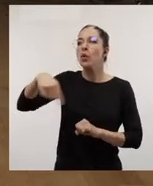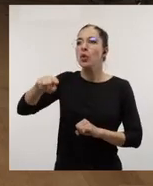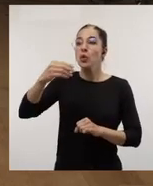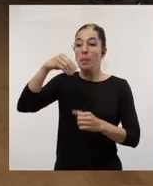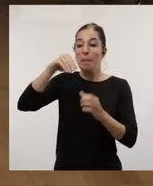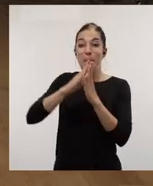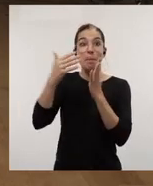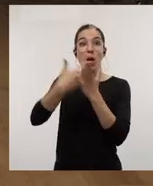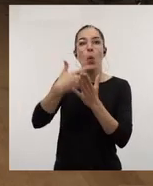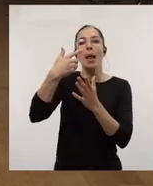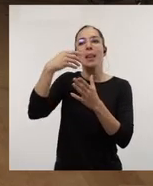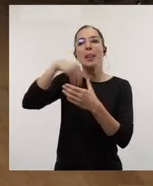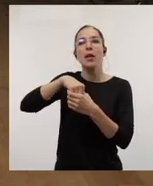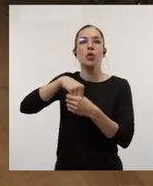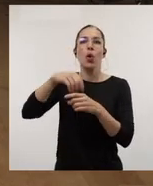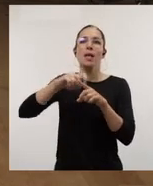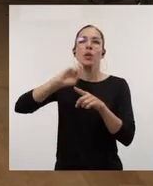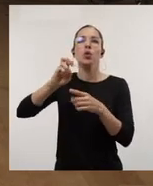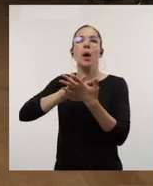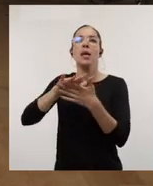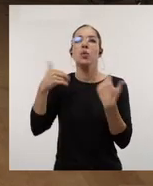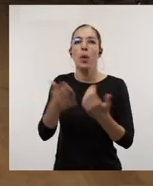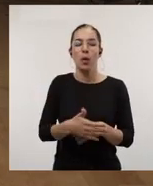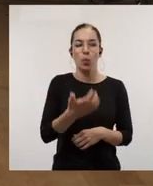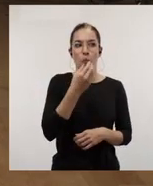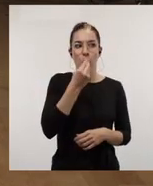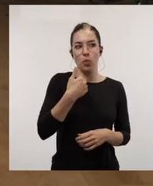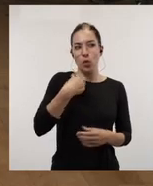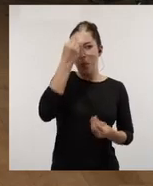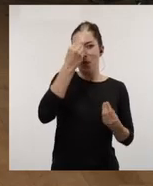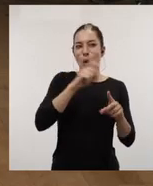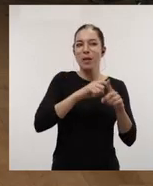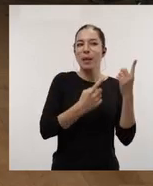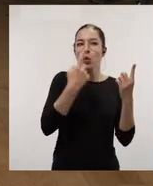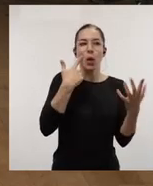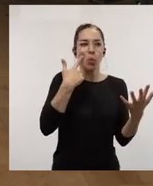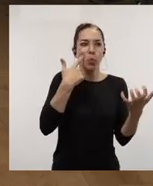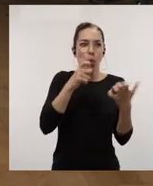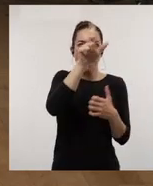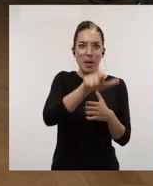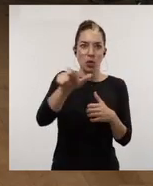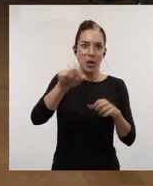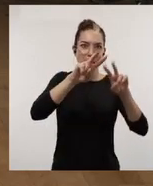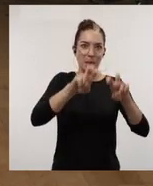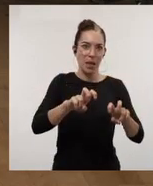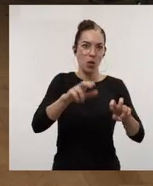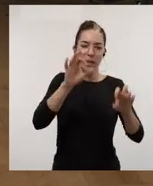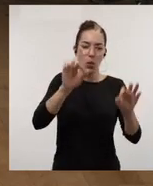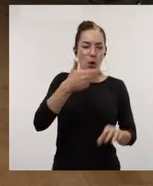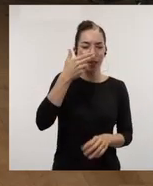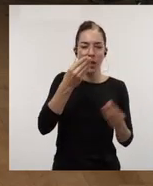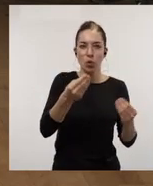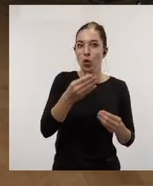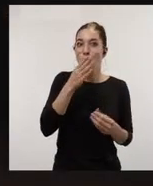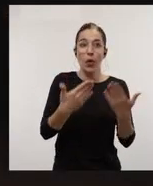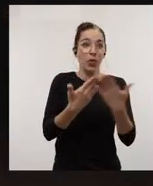abordáis dentro de ese manual? Pues mira, yo destacaría aspectos que yo creo que van a interesar un montón a los investigadores porque es que forman parte de su día